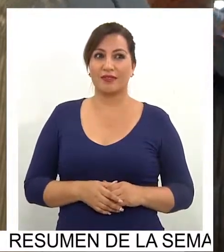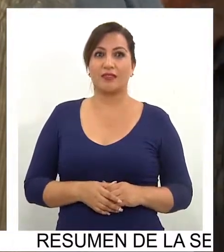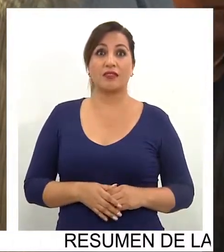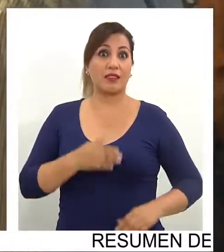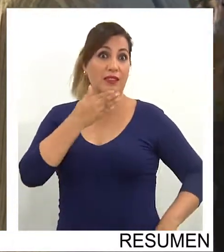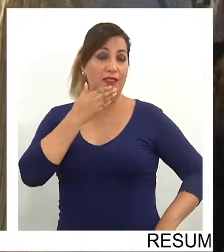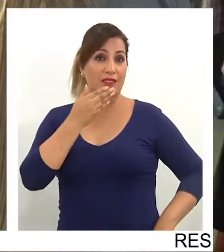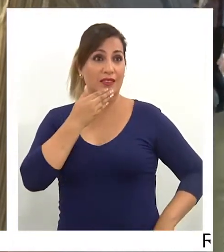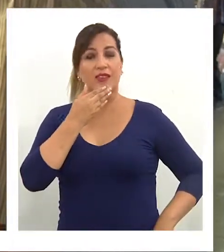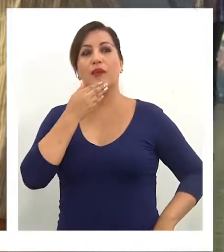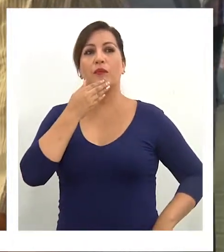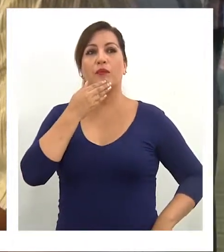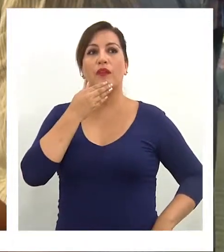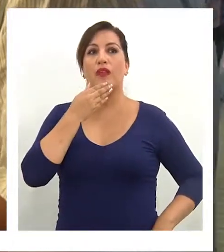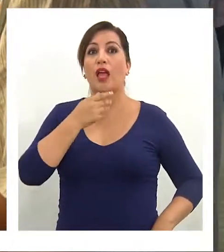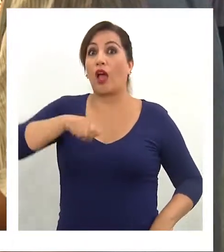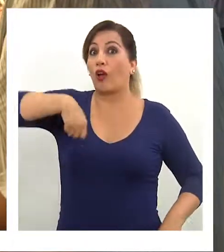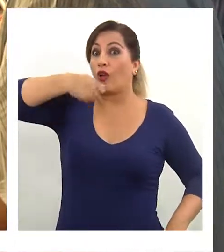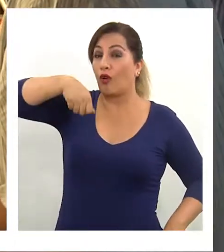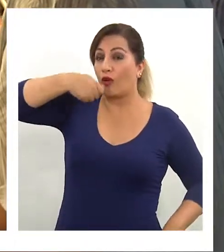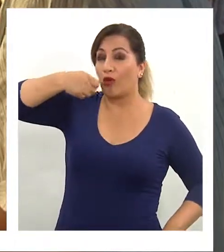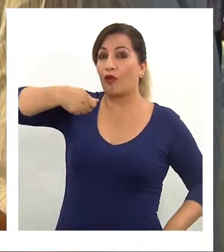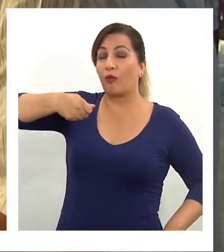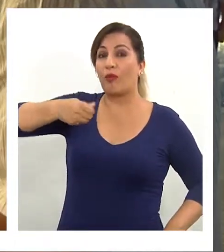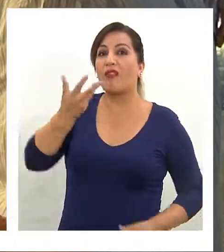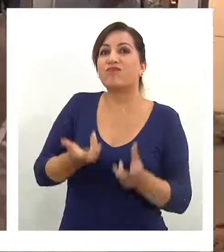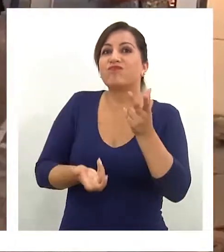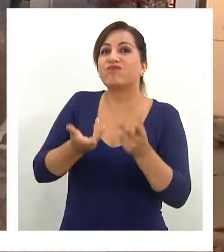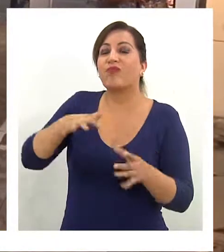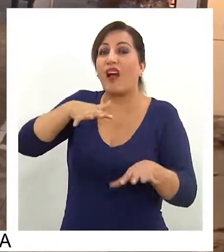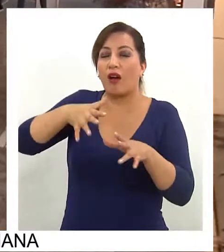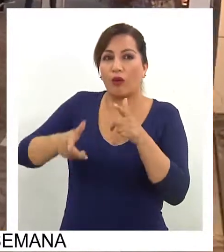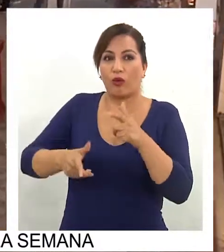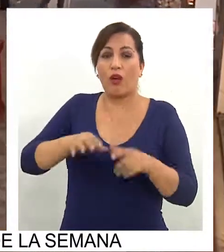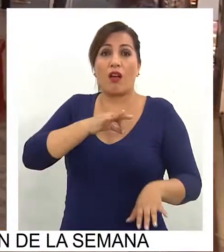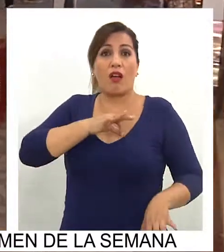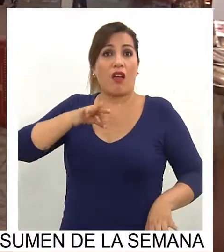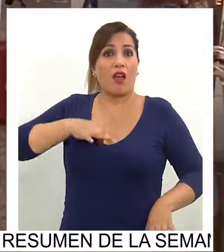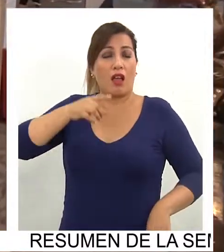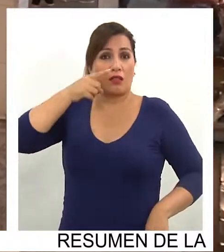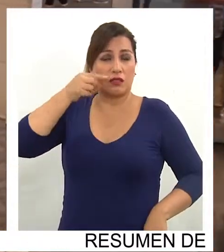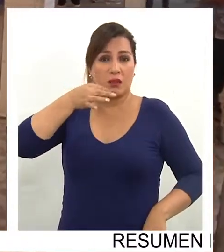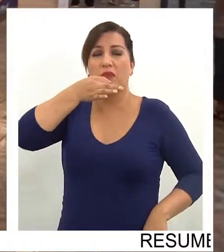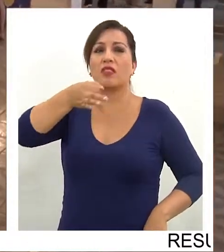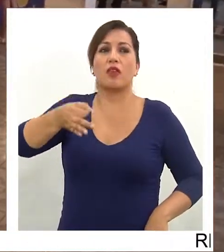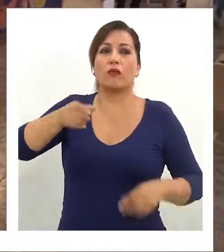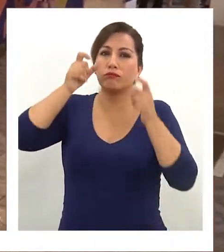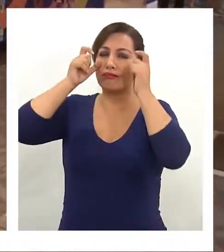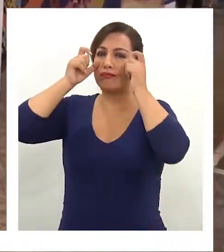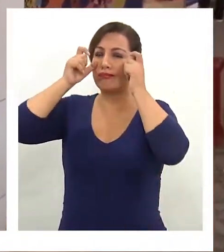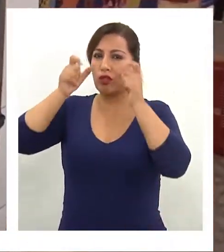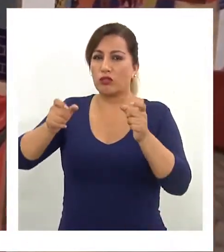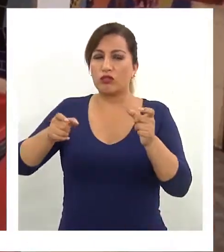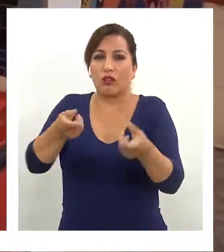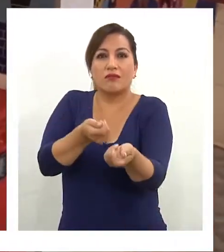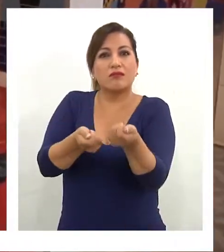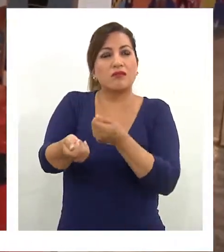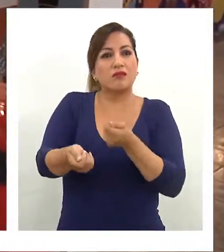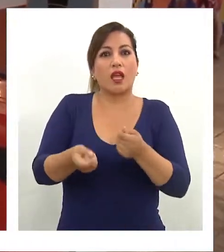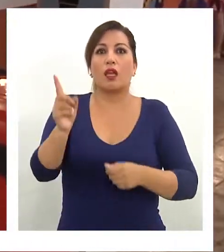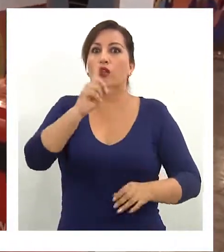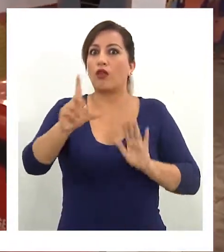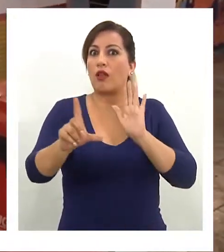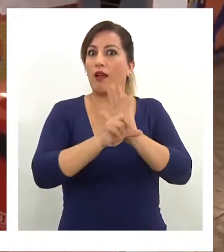Junto con señalar la conveniencia de consumir los mariscos cocidos, el Ceremi de Salud dijo que la fiscalización de los comerciantes